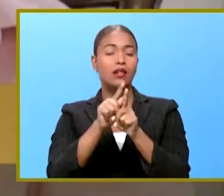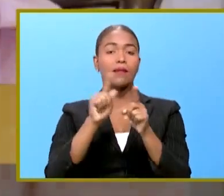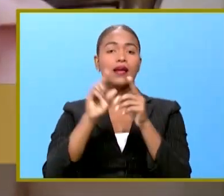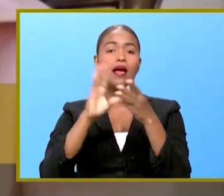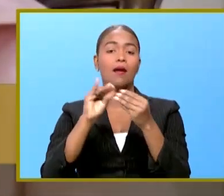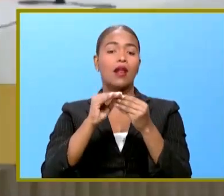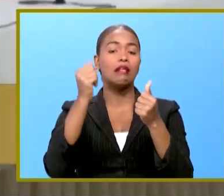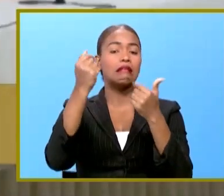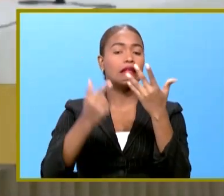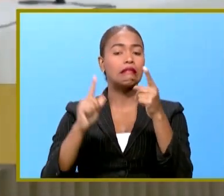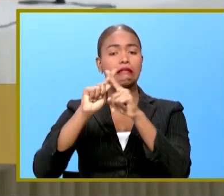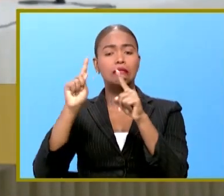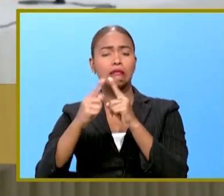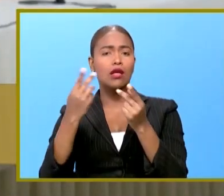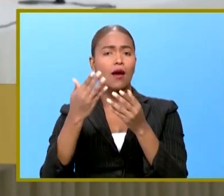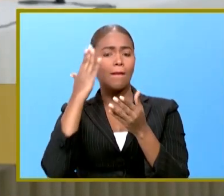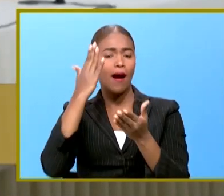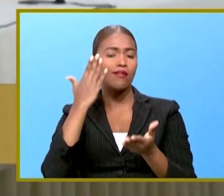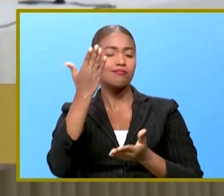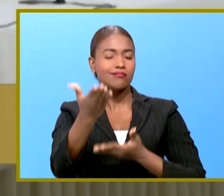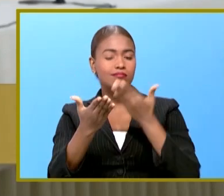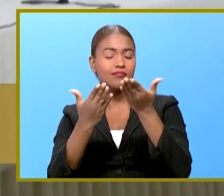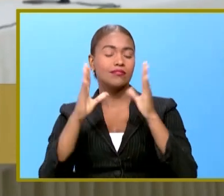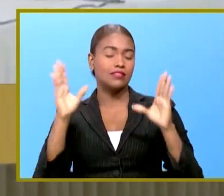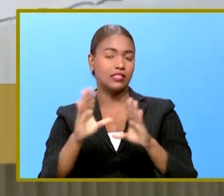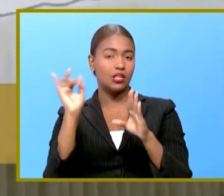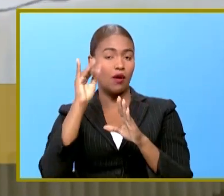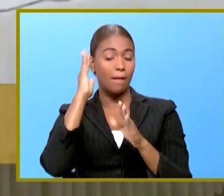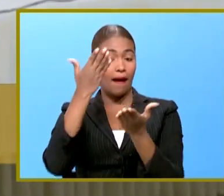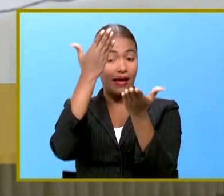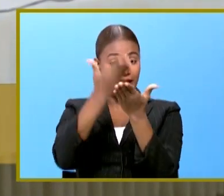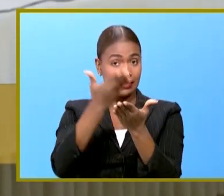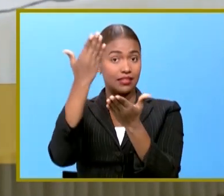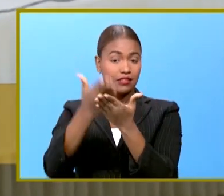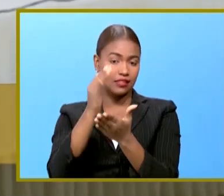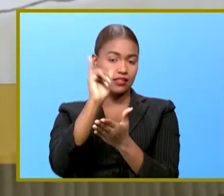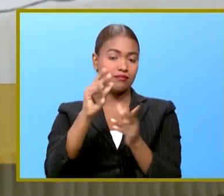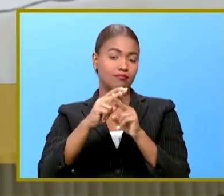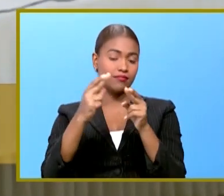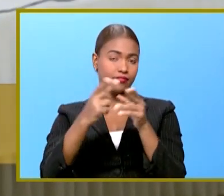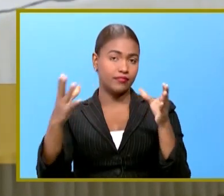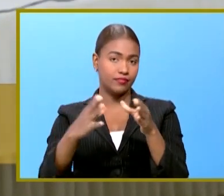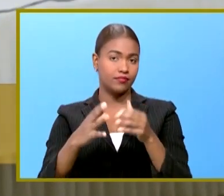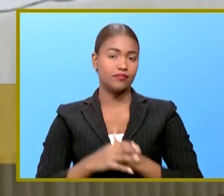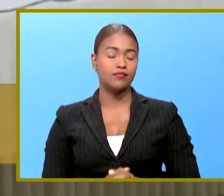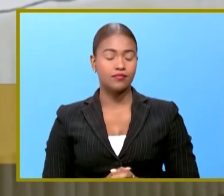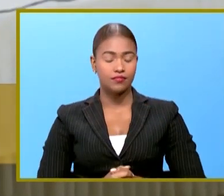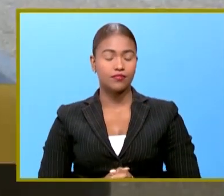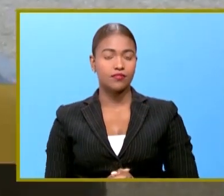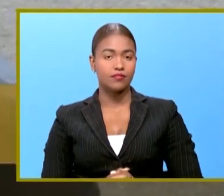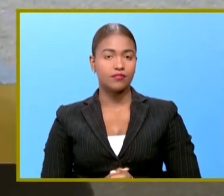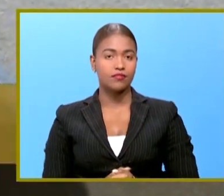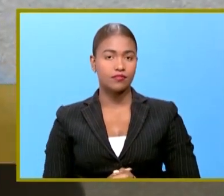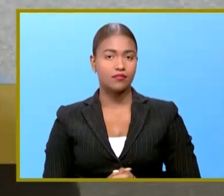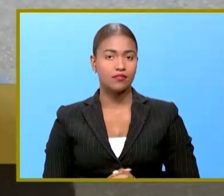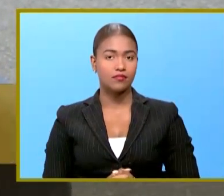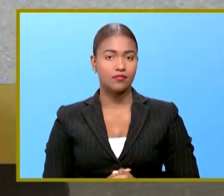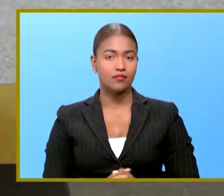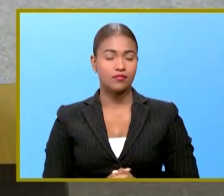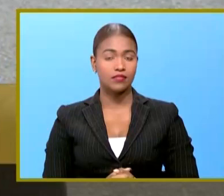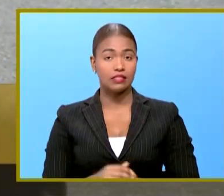hablaron de algunas primicias que se realizaron y que se evidenciaron en este encuentro escuchemos de manera